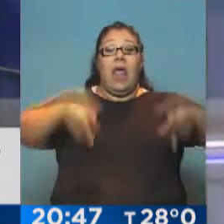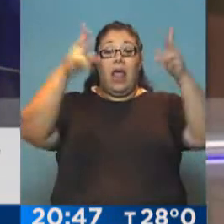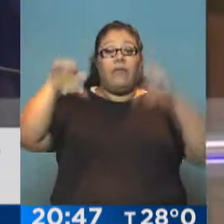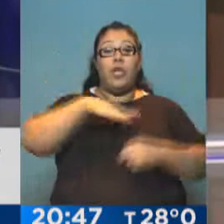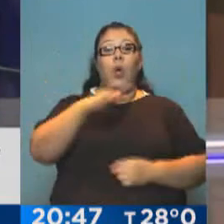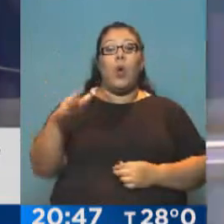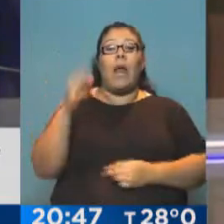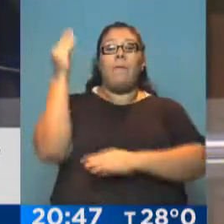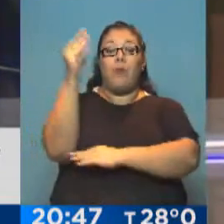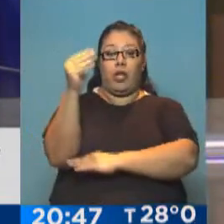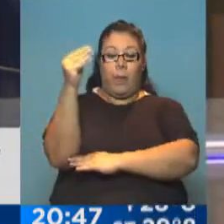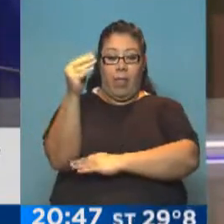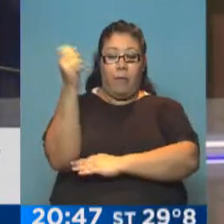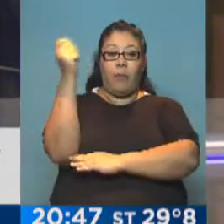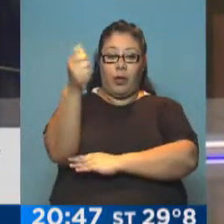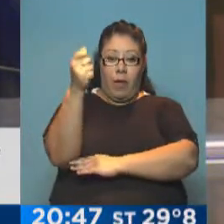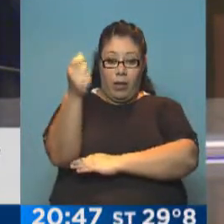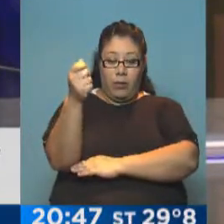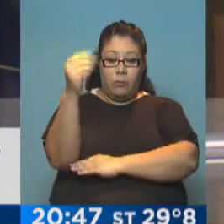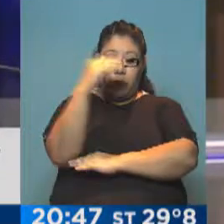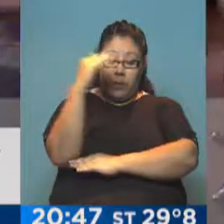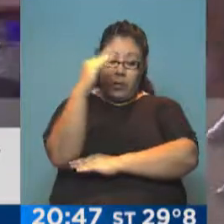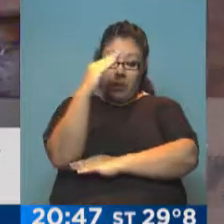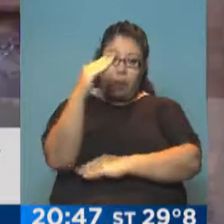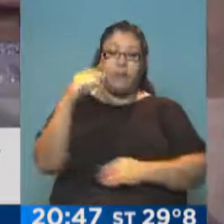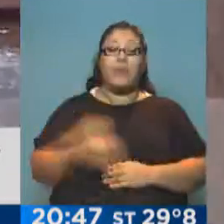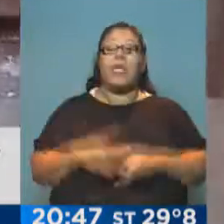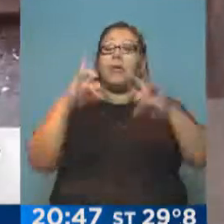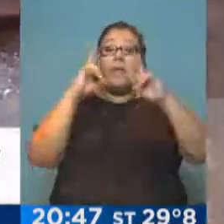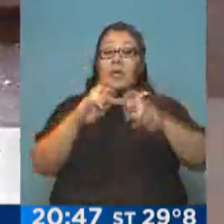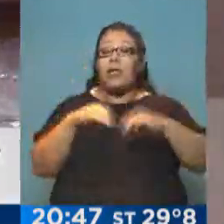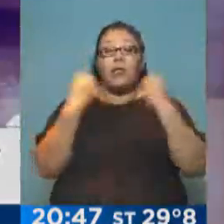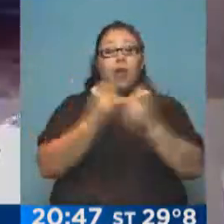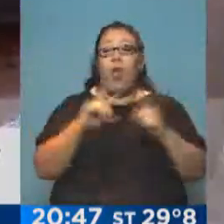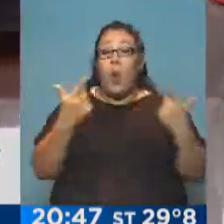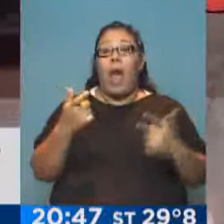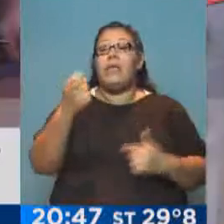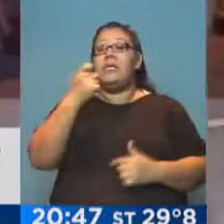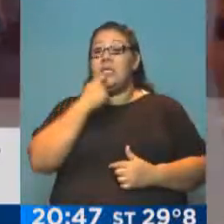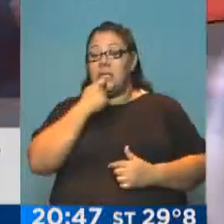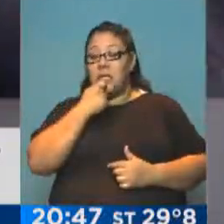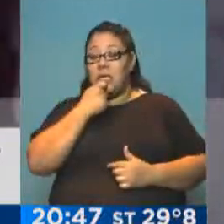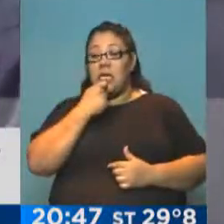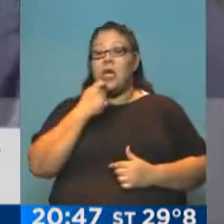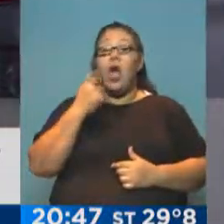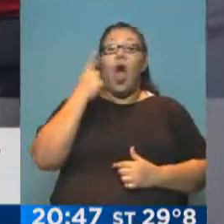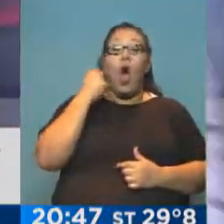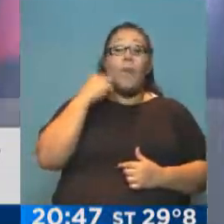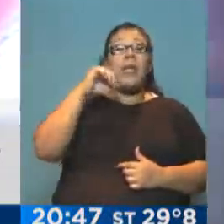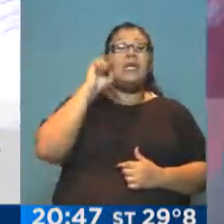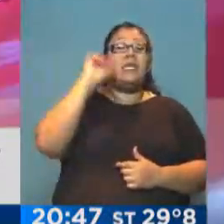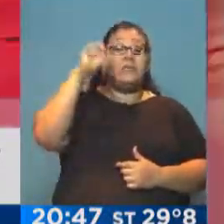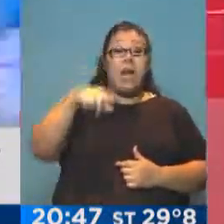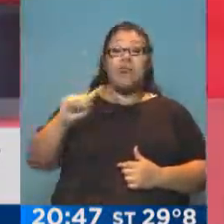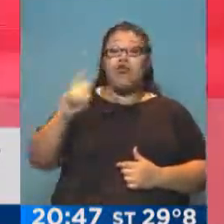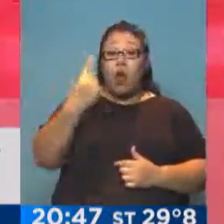en la cabeza. Los investigadores aún no llegaron a una conclusión sobre si se trató de un suicidio o un crimen.